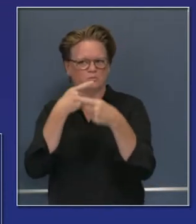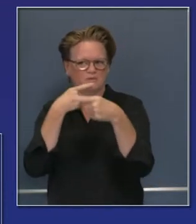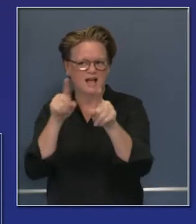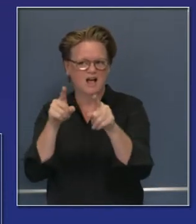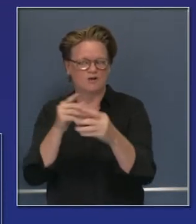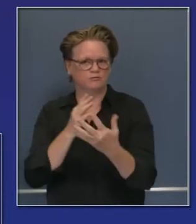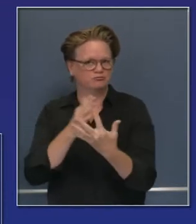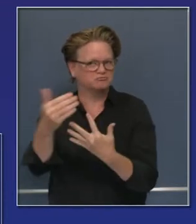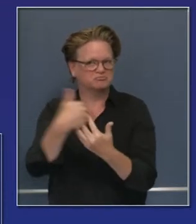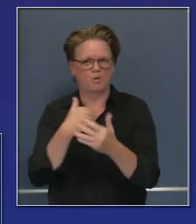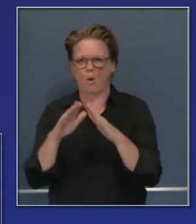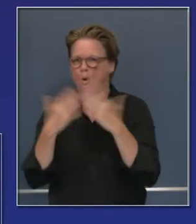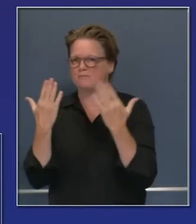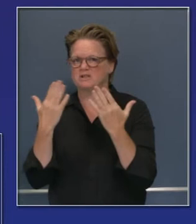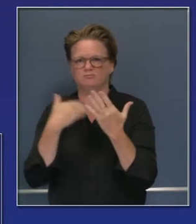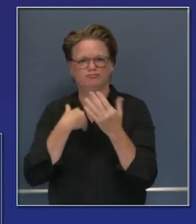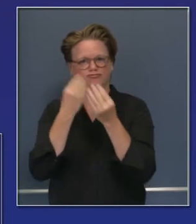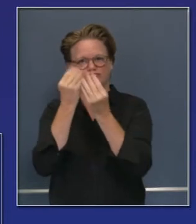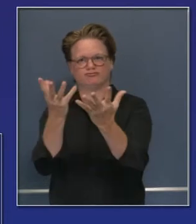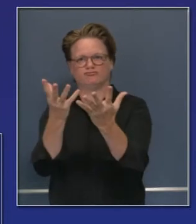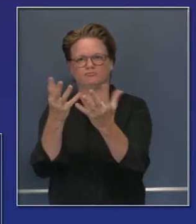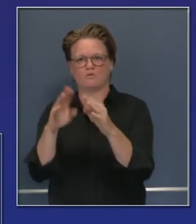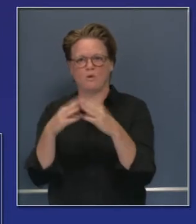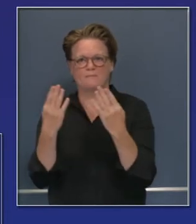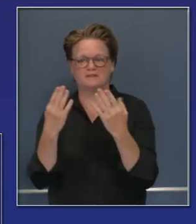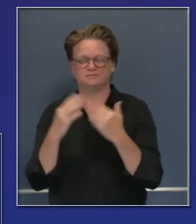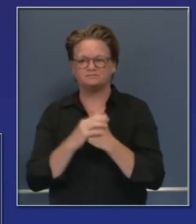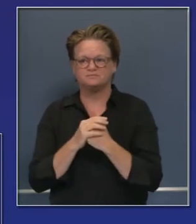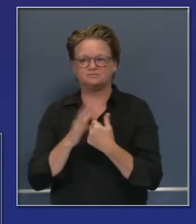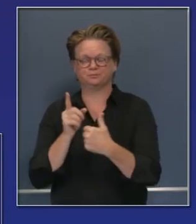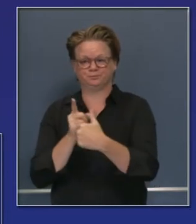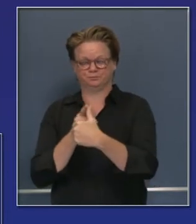Este es un contrato para los laboratorios,